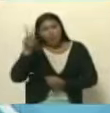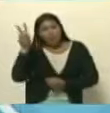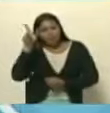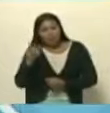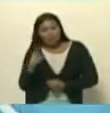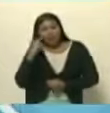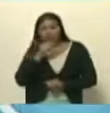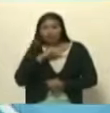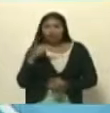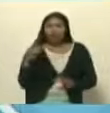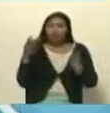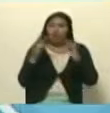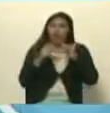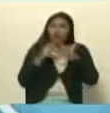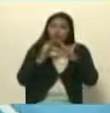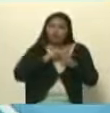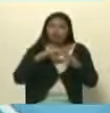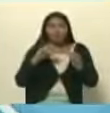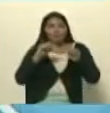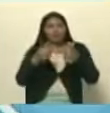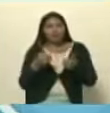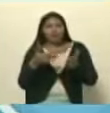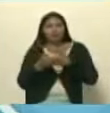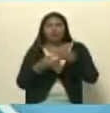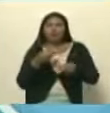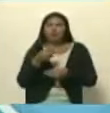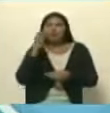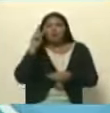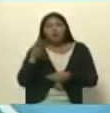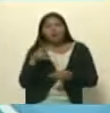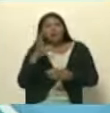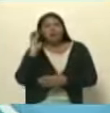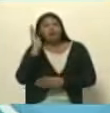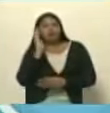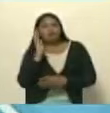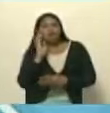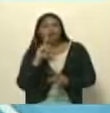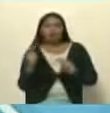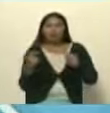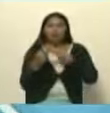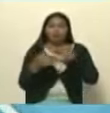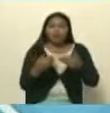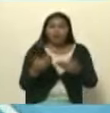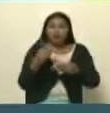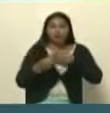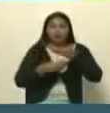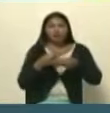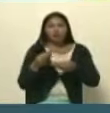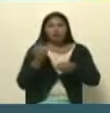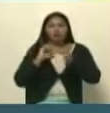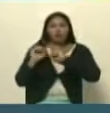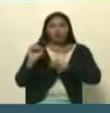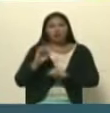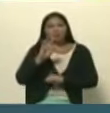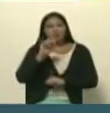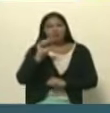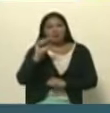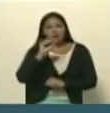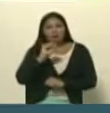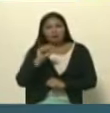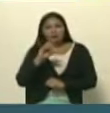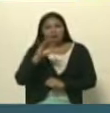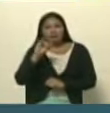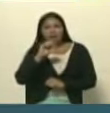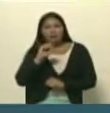gustaría conocer Inérez para comenzar un poco cómo has visto el foro y la cumbre que se ha realizado acá contra el fascismo Mira,